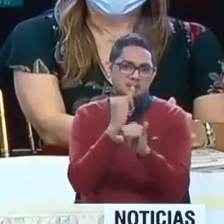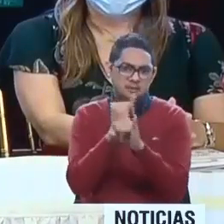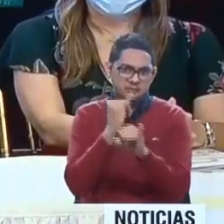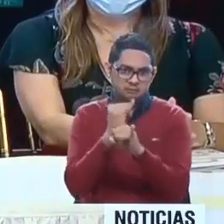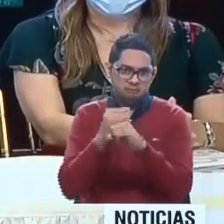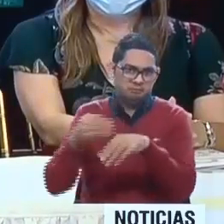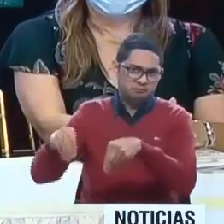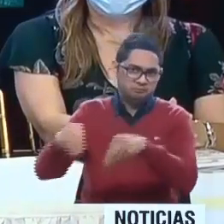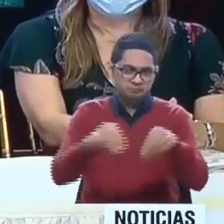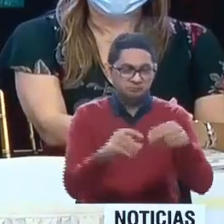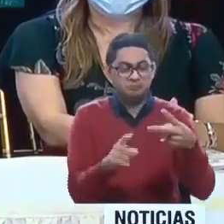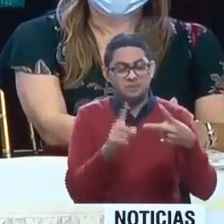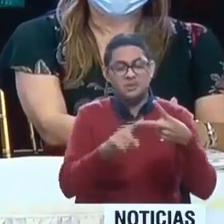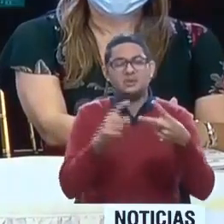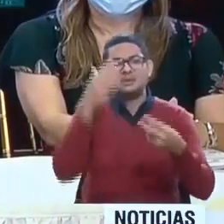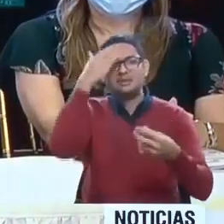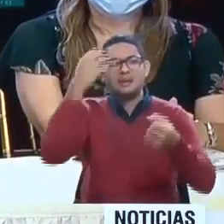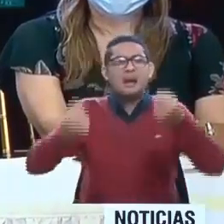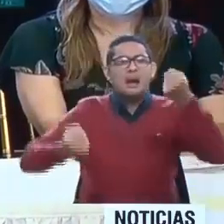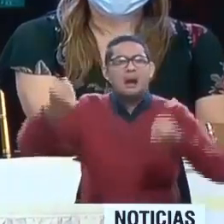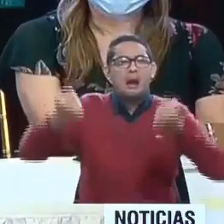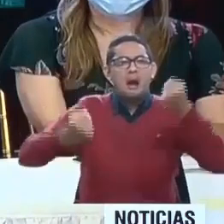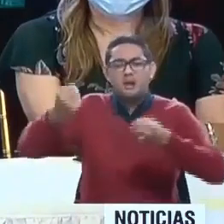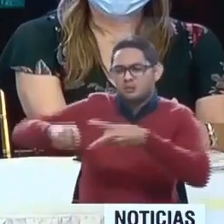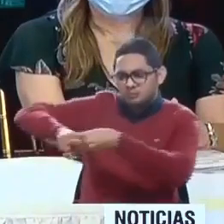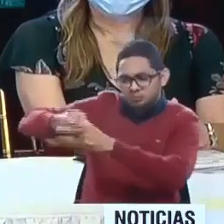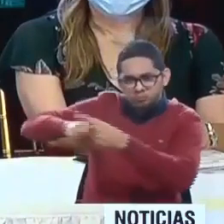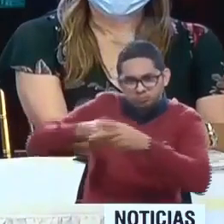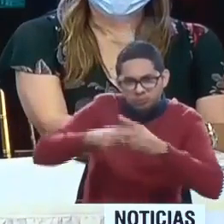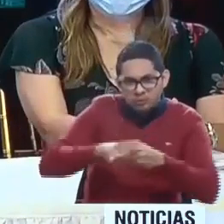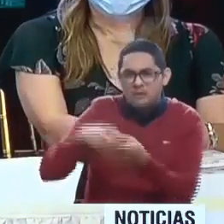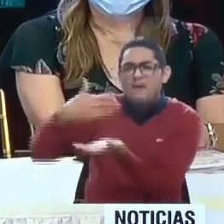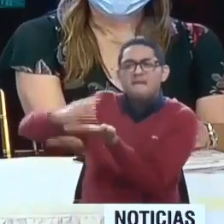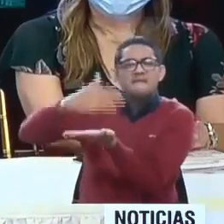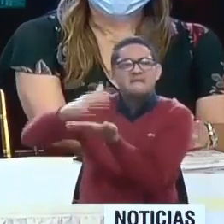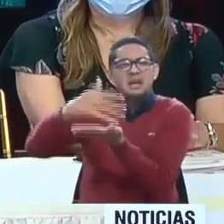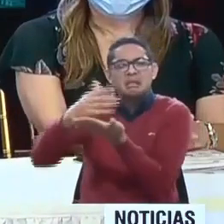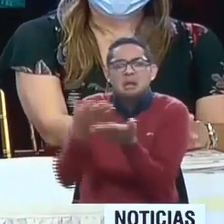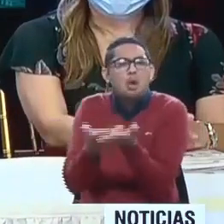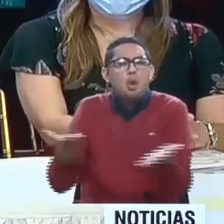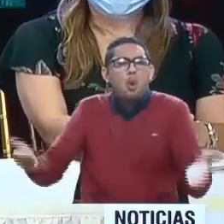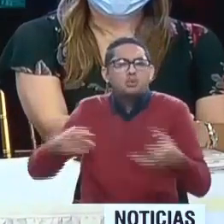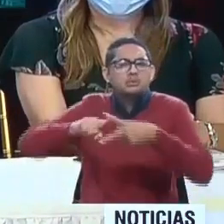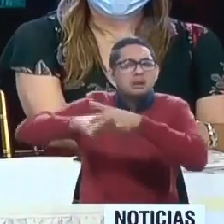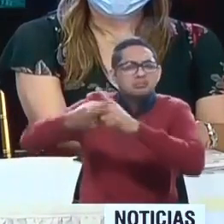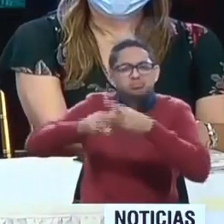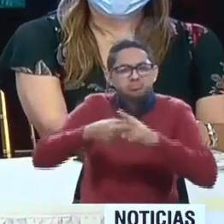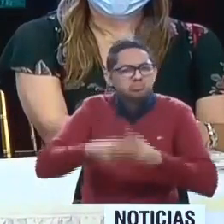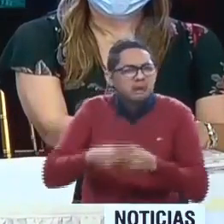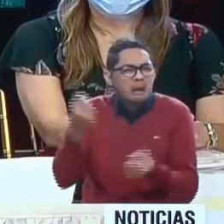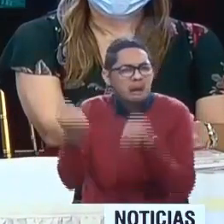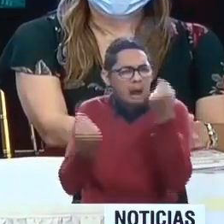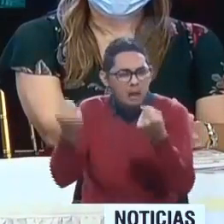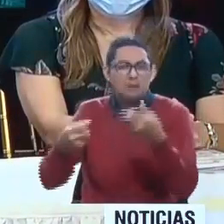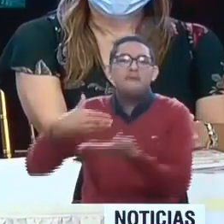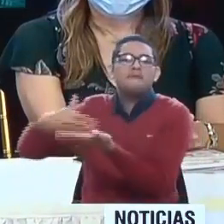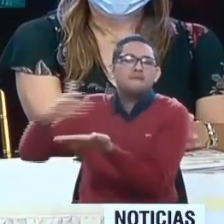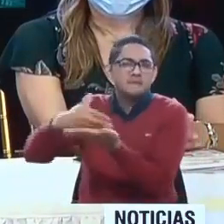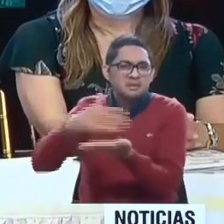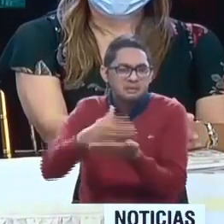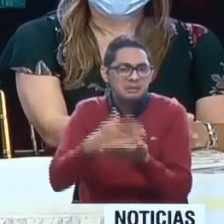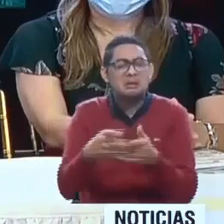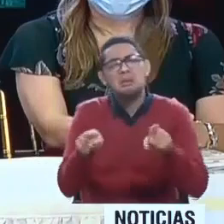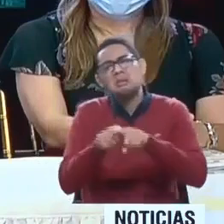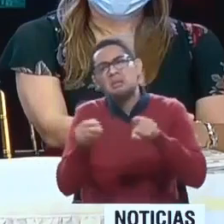También están los talleres de mecánica y repuestos en general, así como los servicios técnicos y la